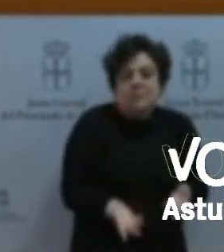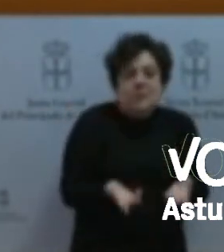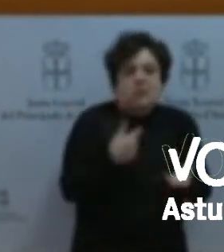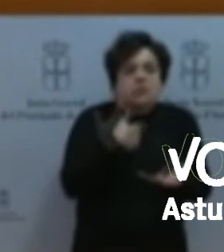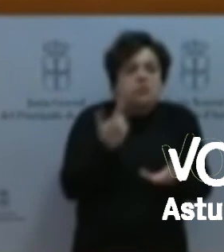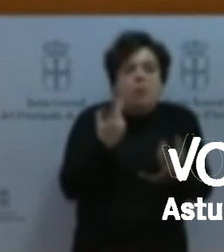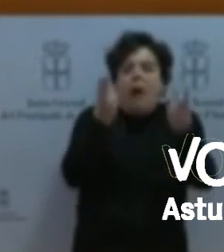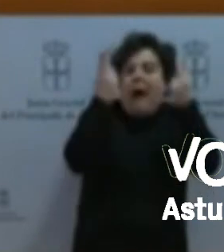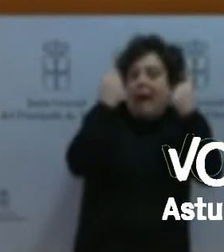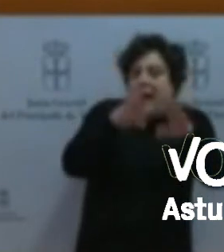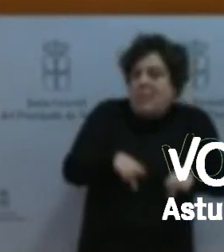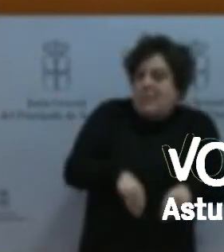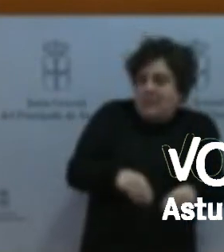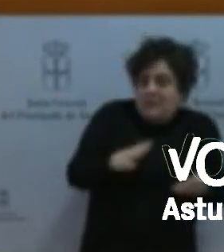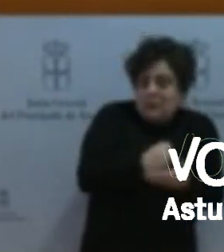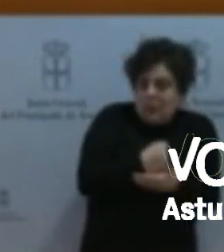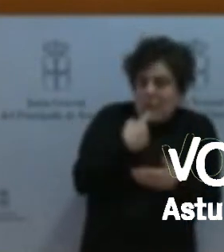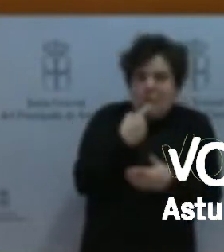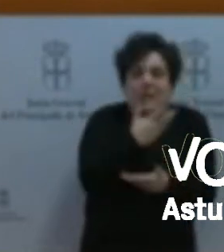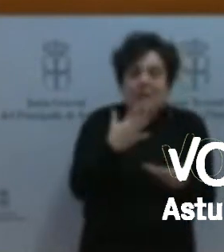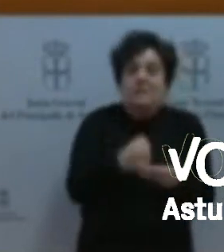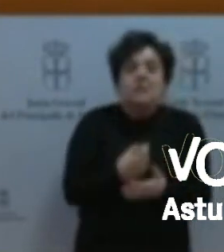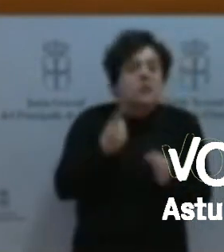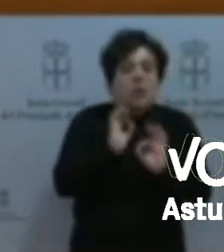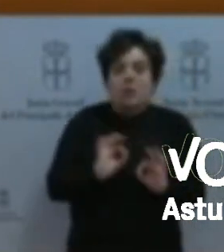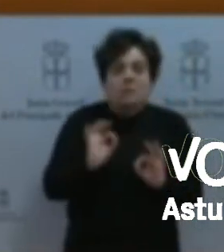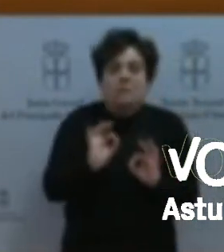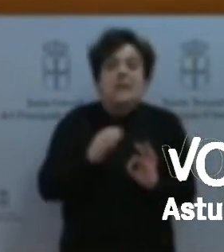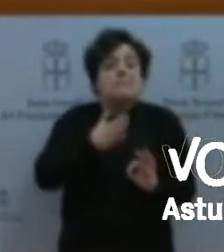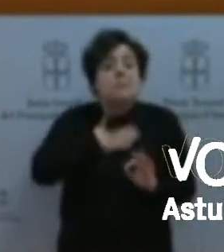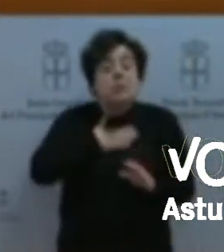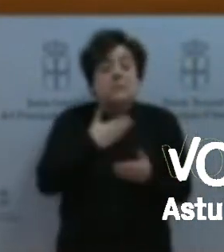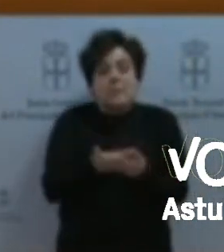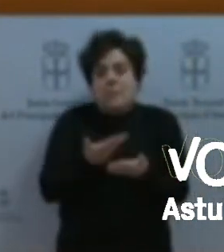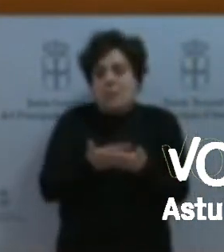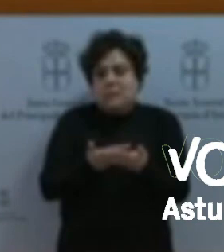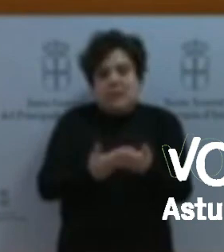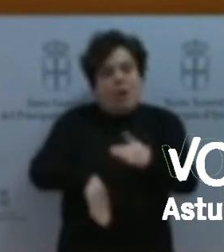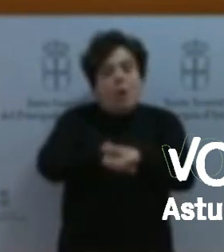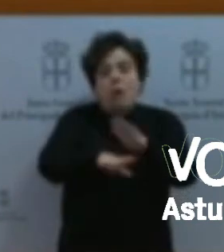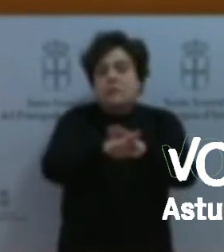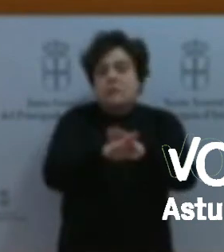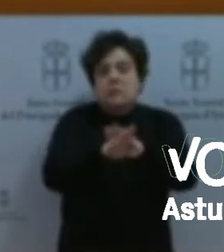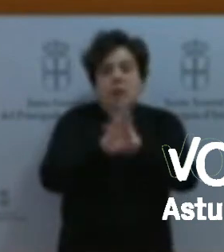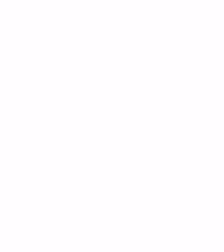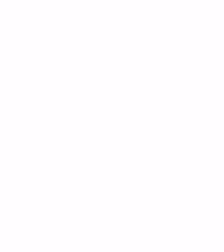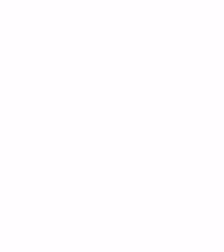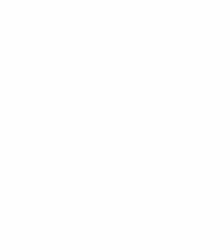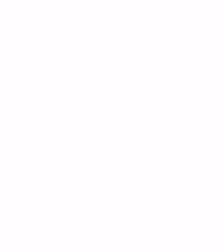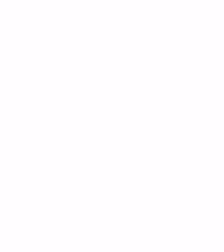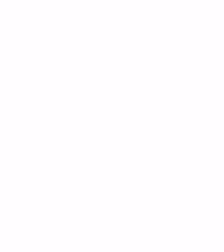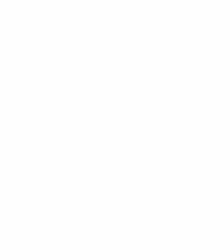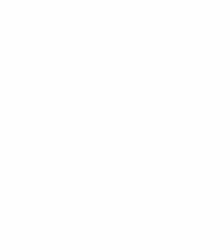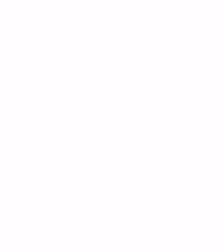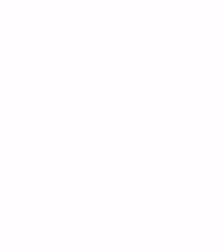cantos de sirena y se mantendrá, y era uno, como único camino válido para conseguir la regeneración que Asturias